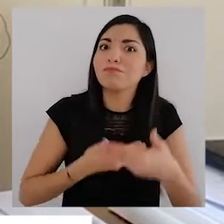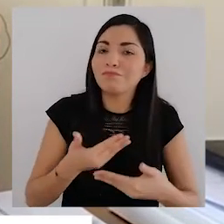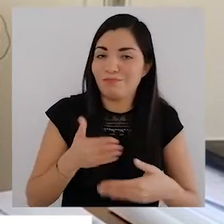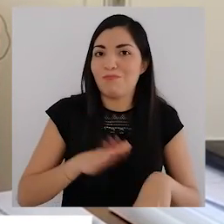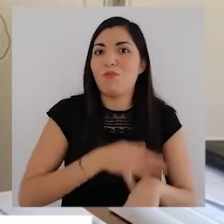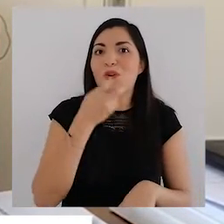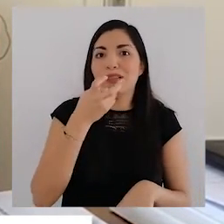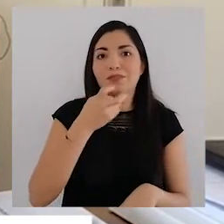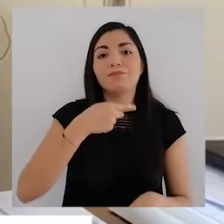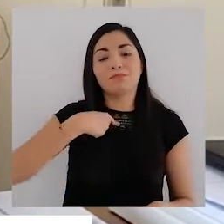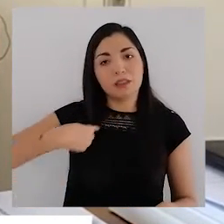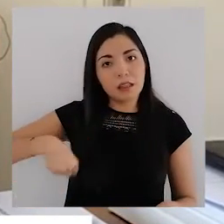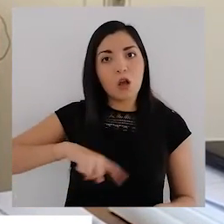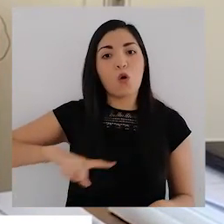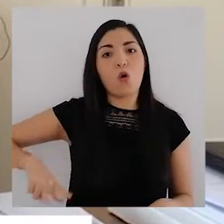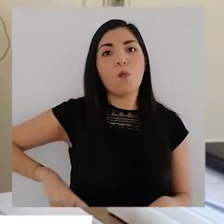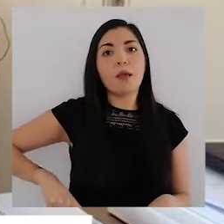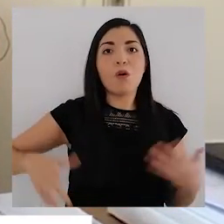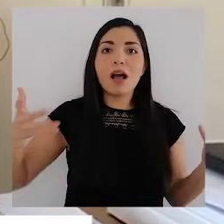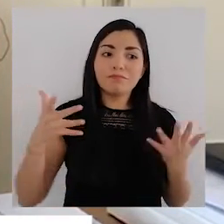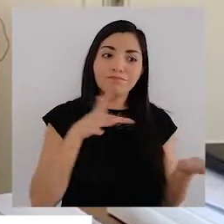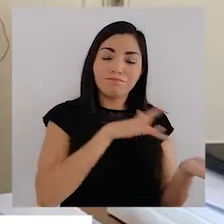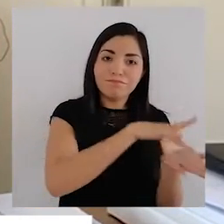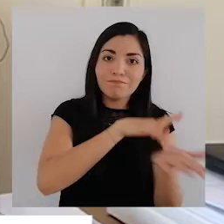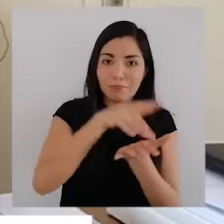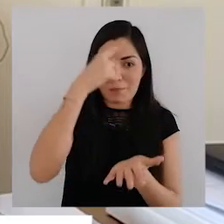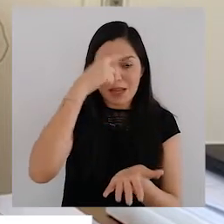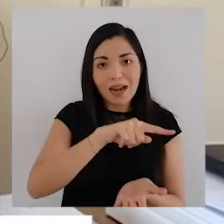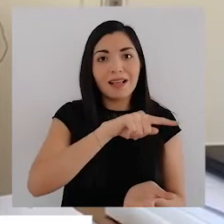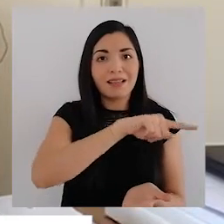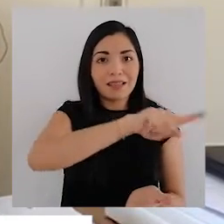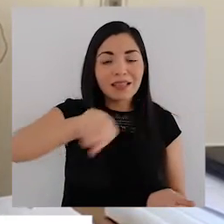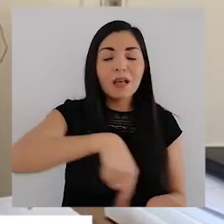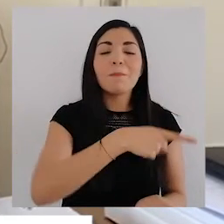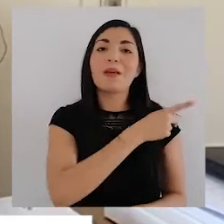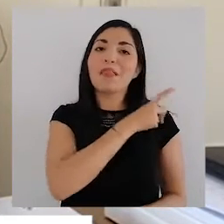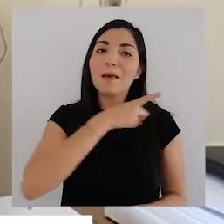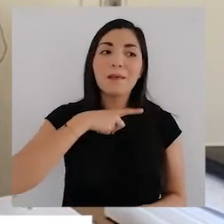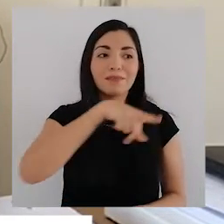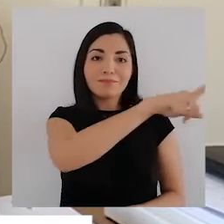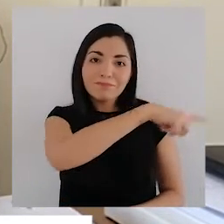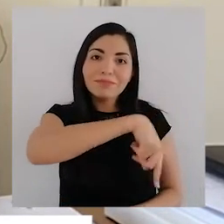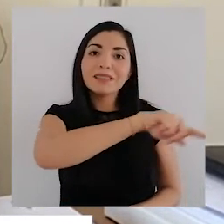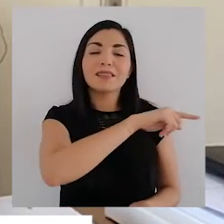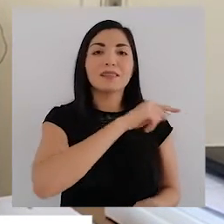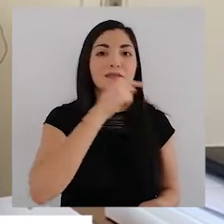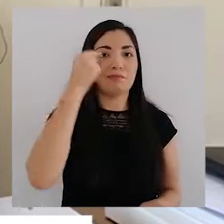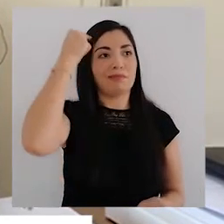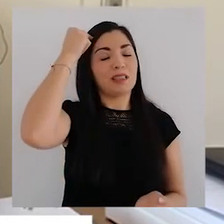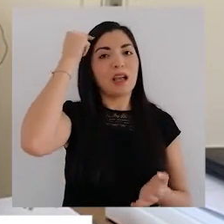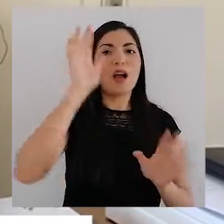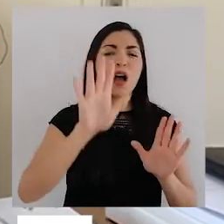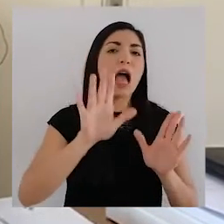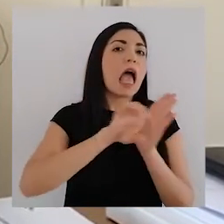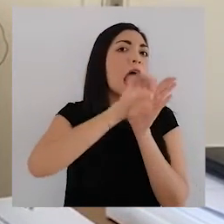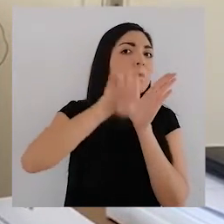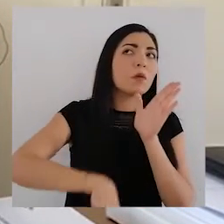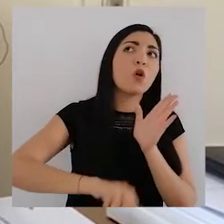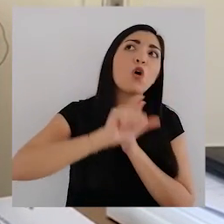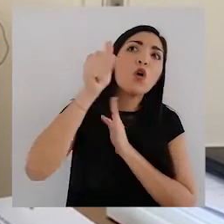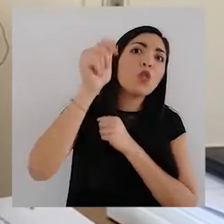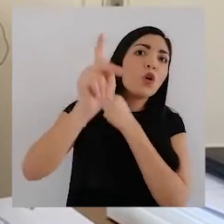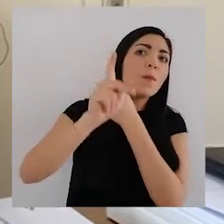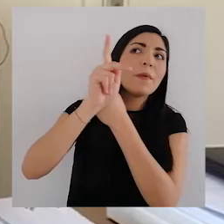también en el tema económico, pero debemos de ver y visualizar cómo en otras partes del mundo las